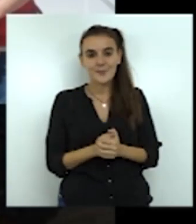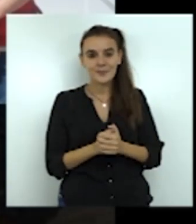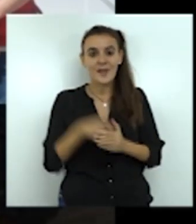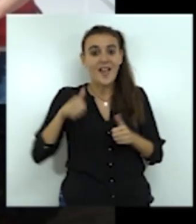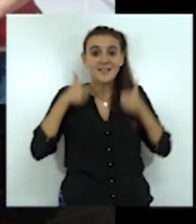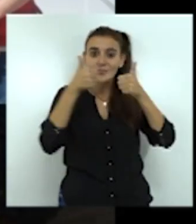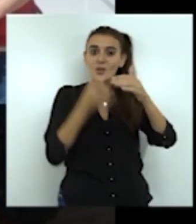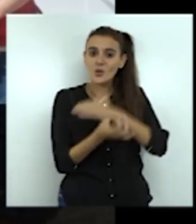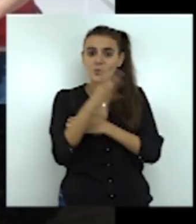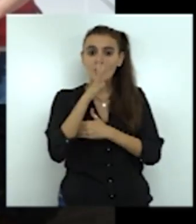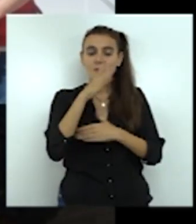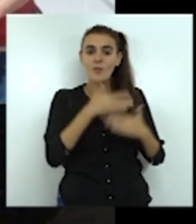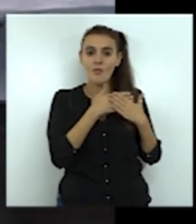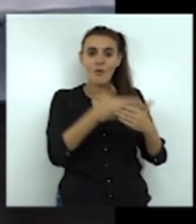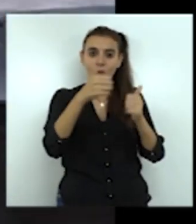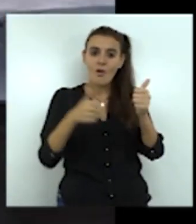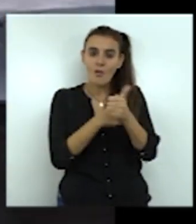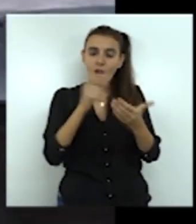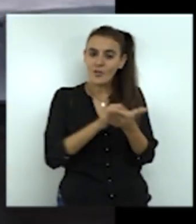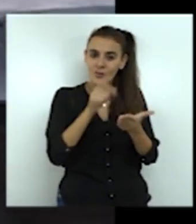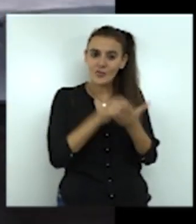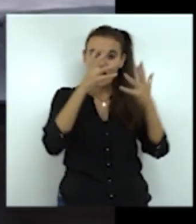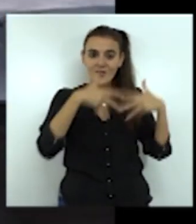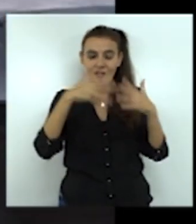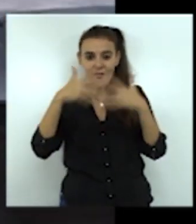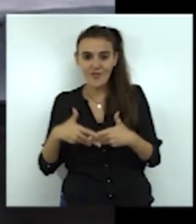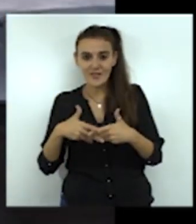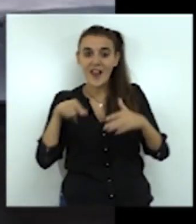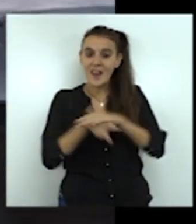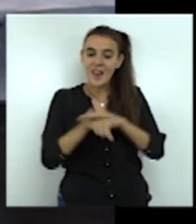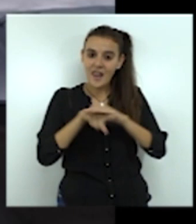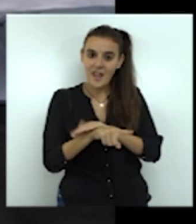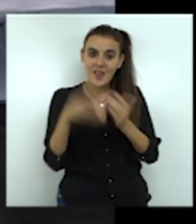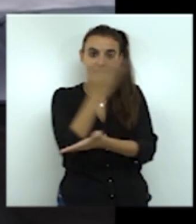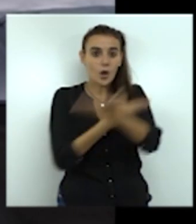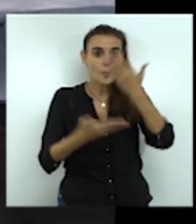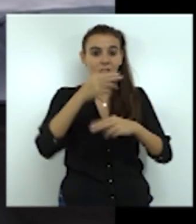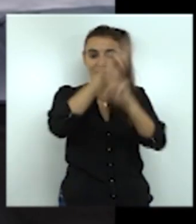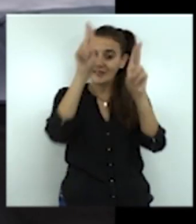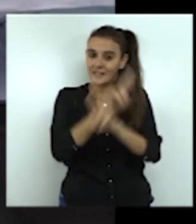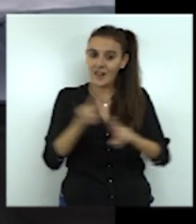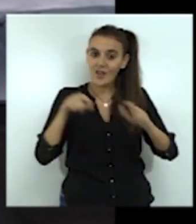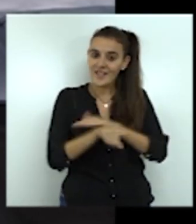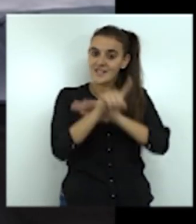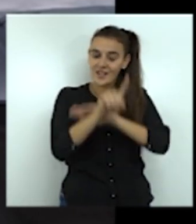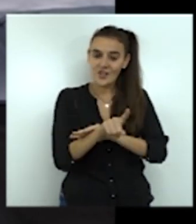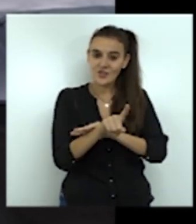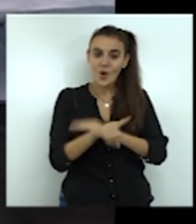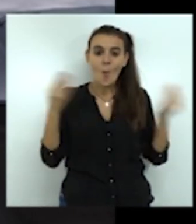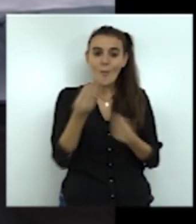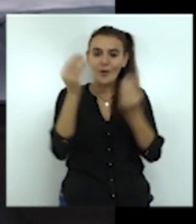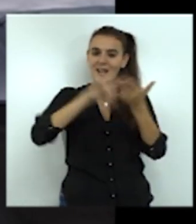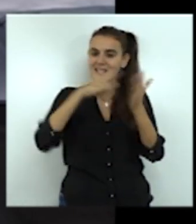voluntad de la Oficina de Audiencias Administrativas de la Agencia Española de Cooperación Internacional para el Desarrollo de mejorar el sistema de respuesta